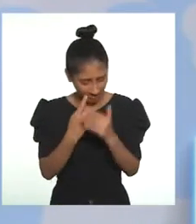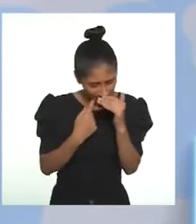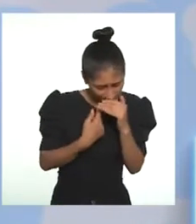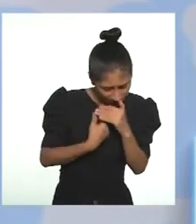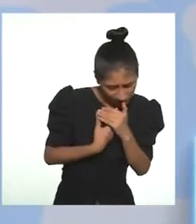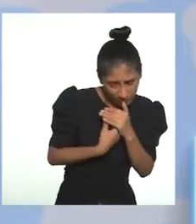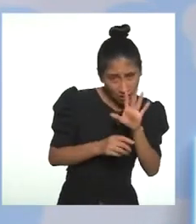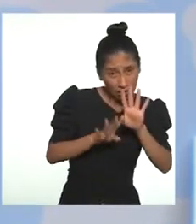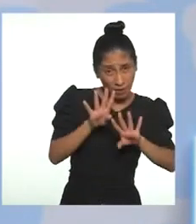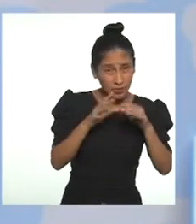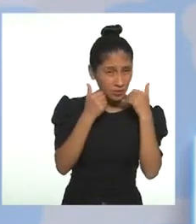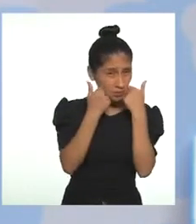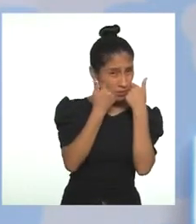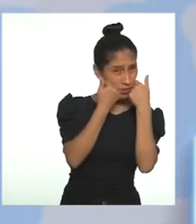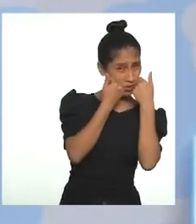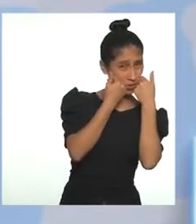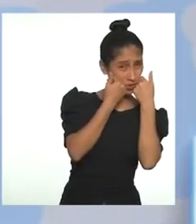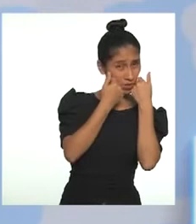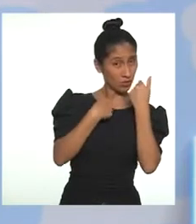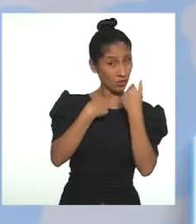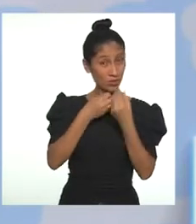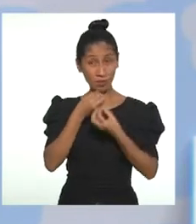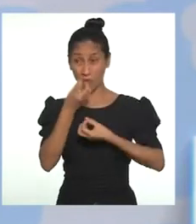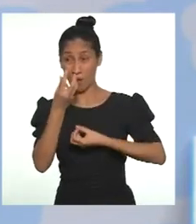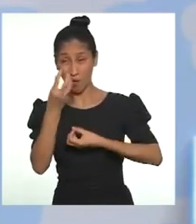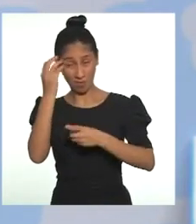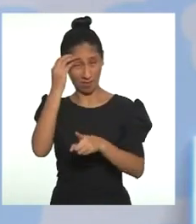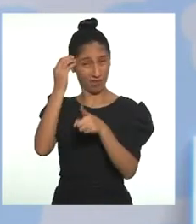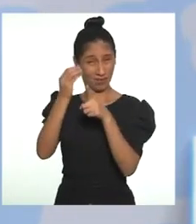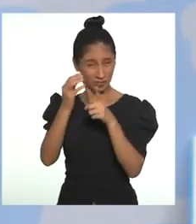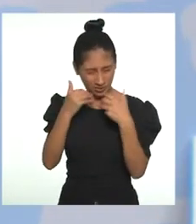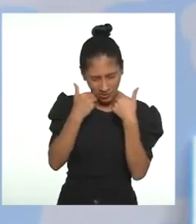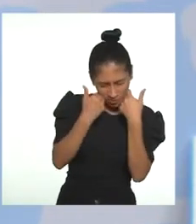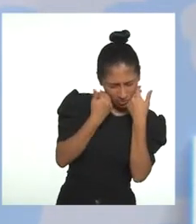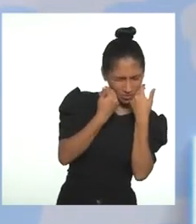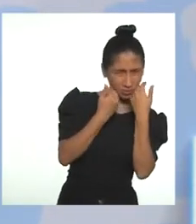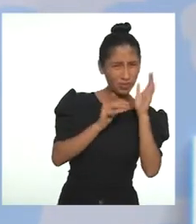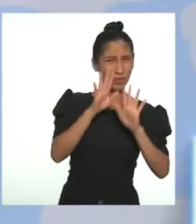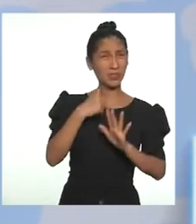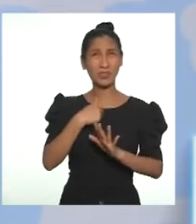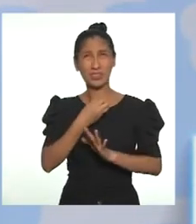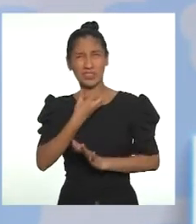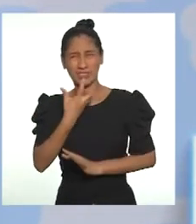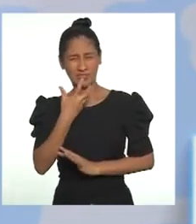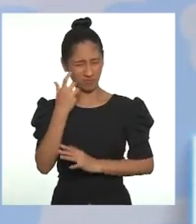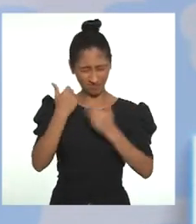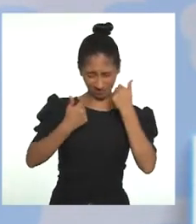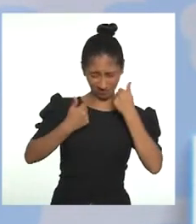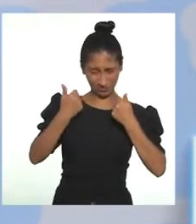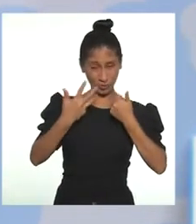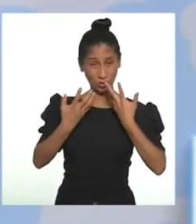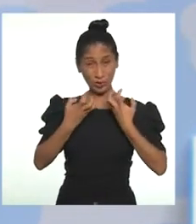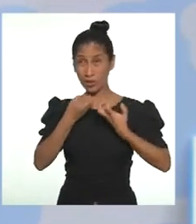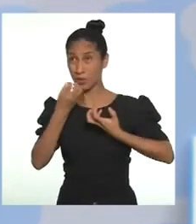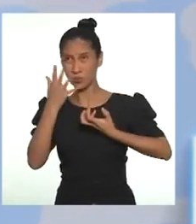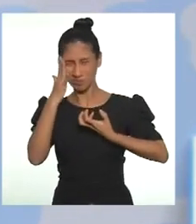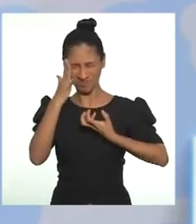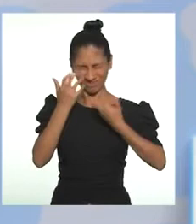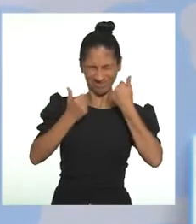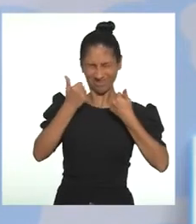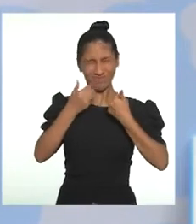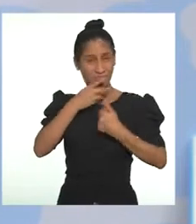A veces me muero de vergüenza de dar mi opinión, porque encima creo que soy un poco insegura y dudo de las cosas que sé.